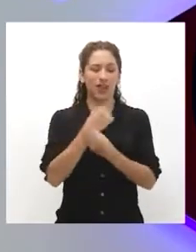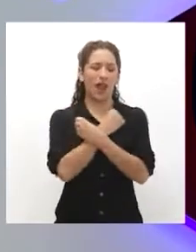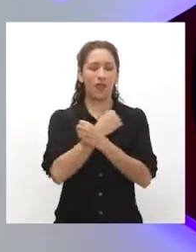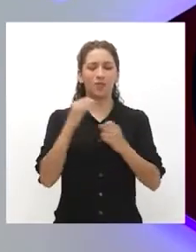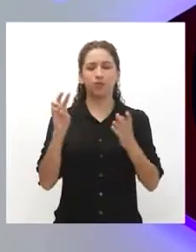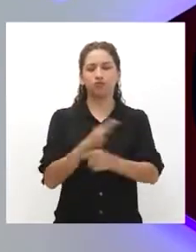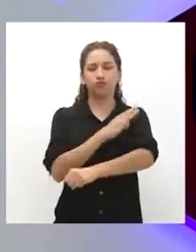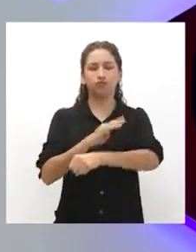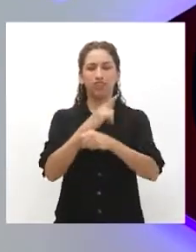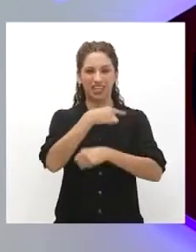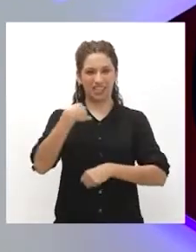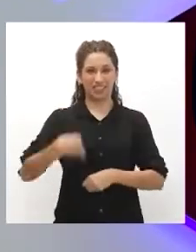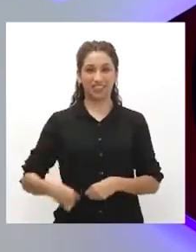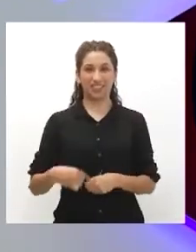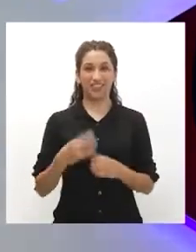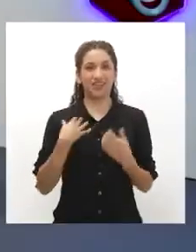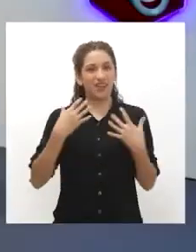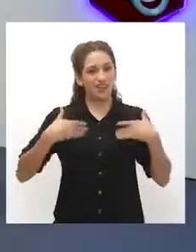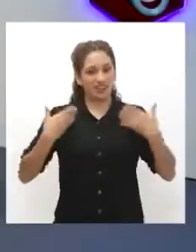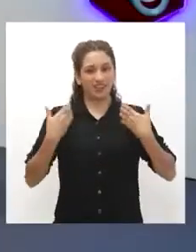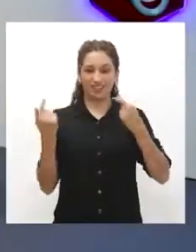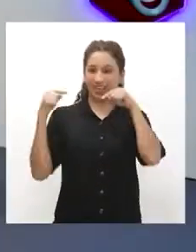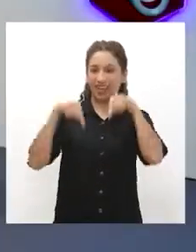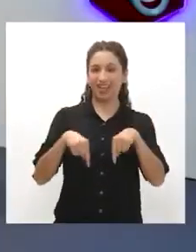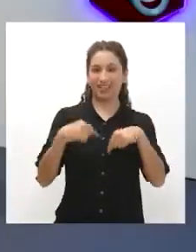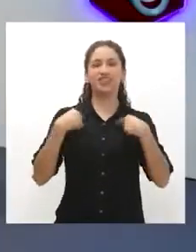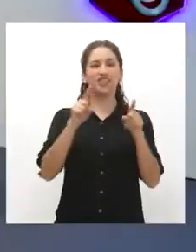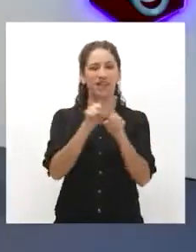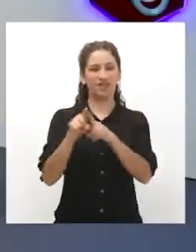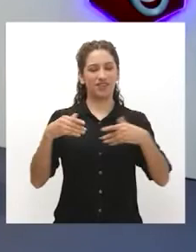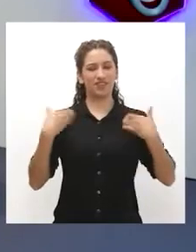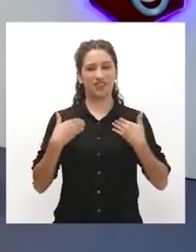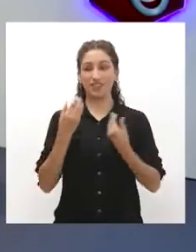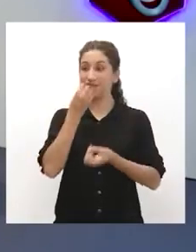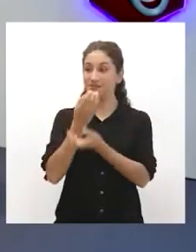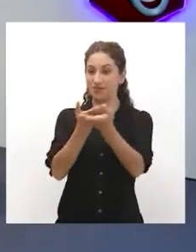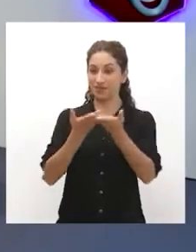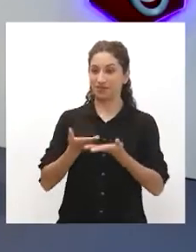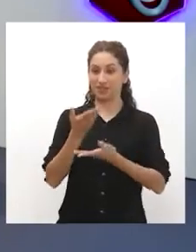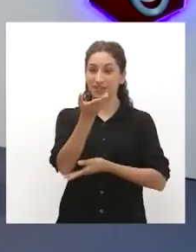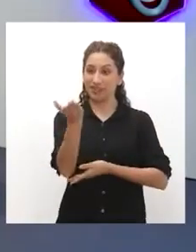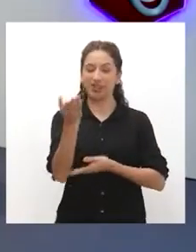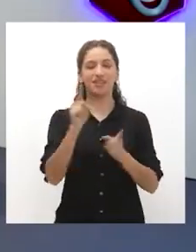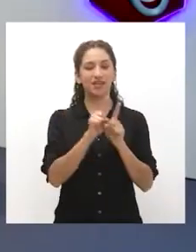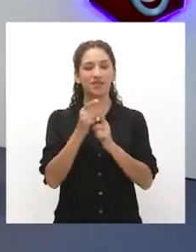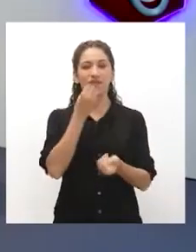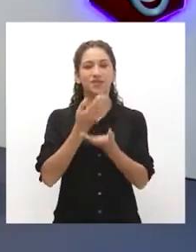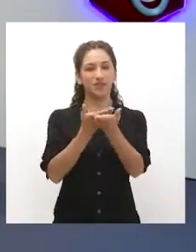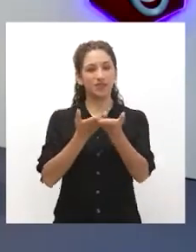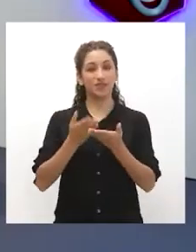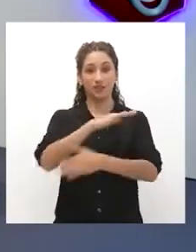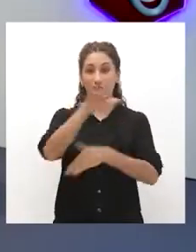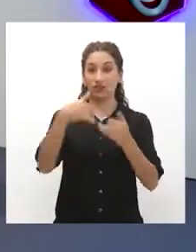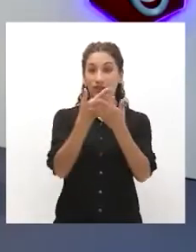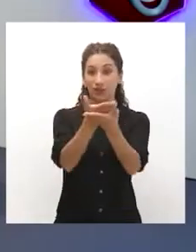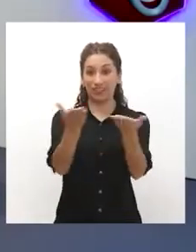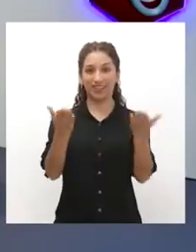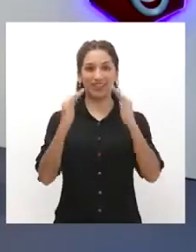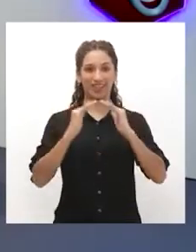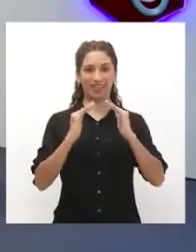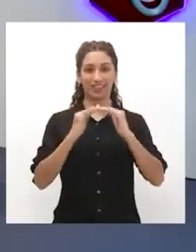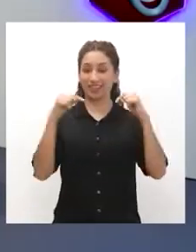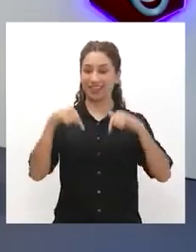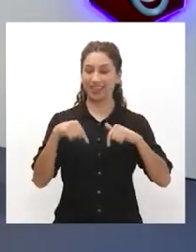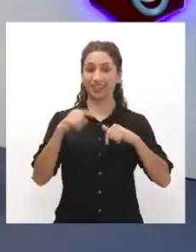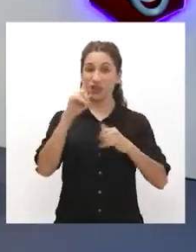-pop. Estoy feliz de estar aquí con ustedes. Yo también estoy feliz de estar aquí. Bienvenida, Romina. Y bienvenidas y bienvenidos a todos en sus